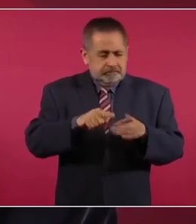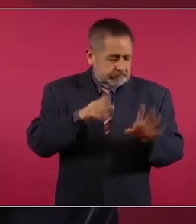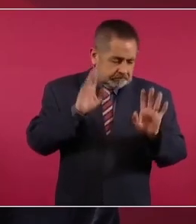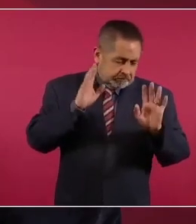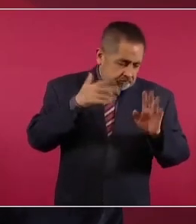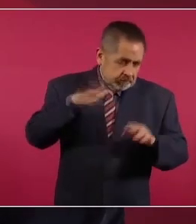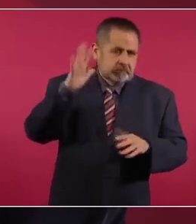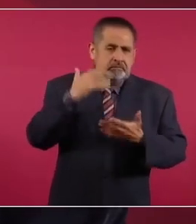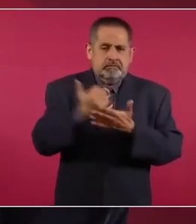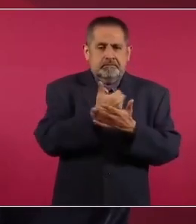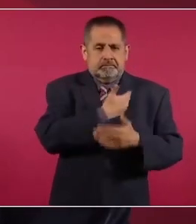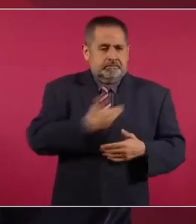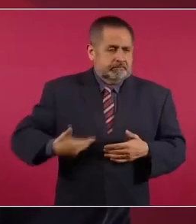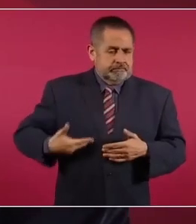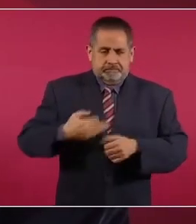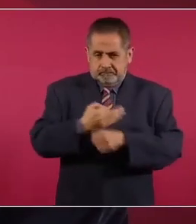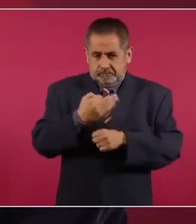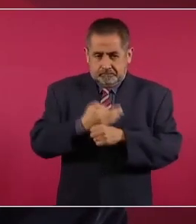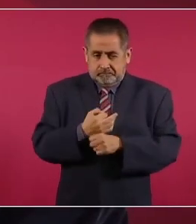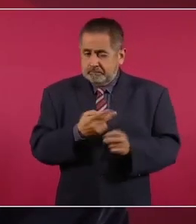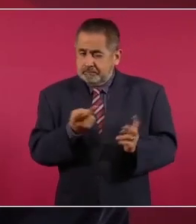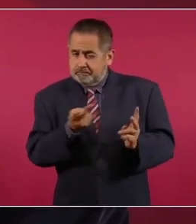si hubiese llegado hasta donde estamos?